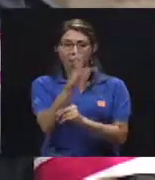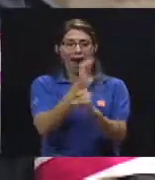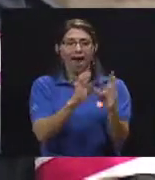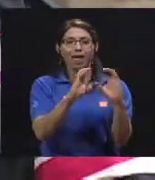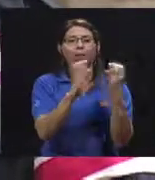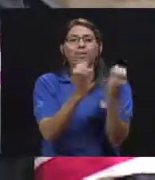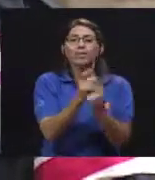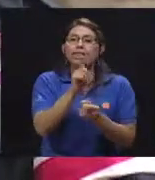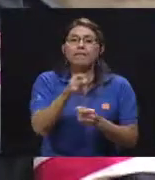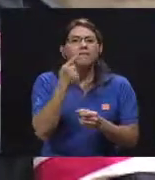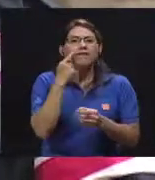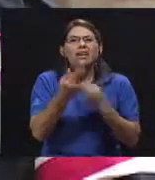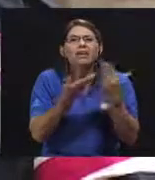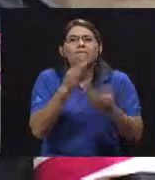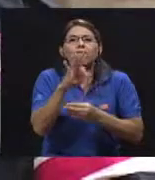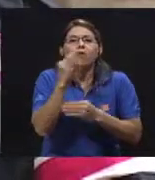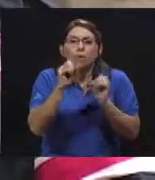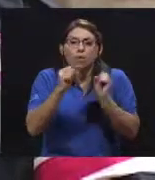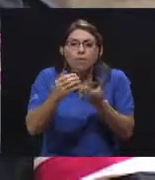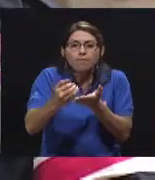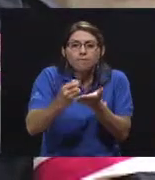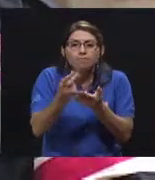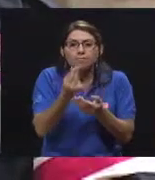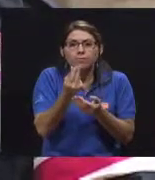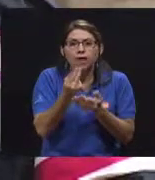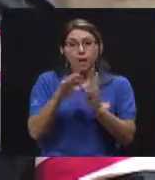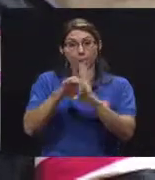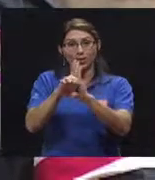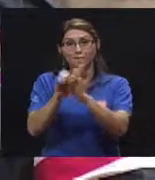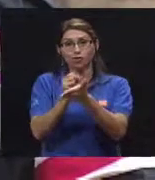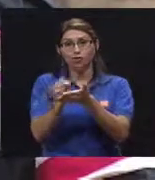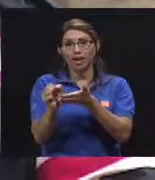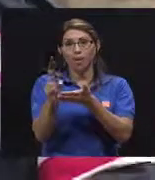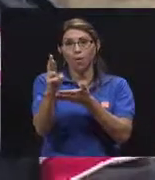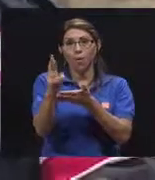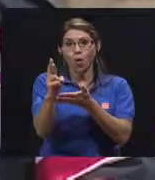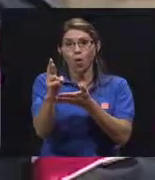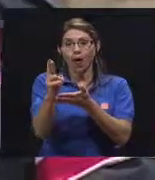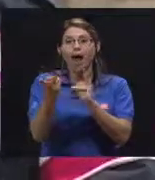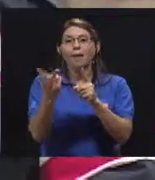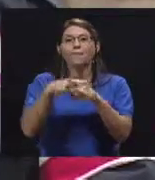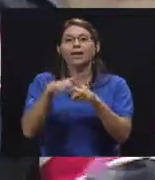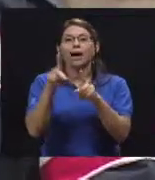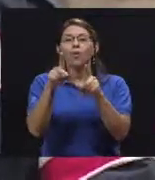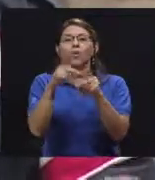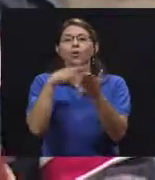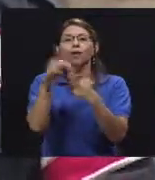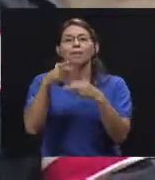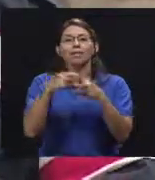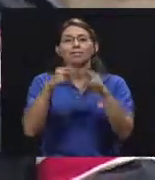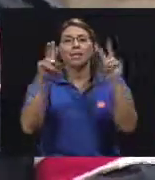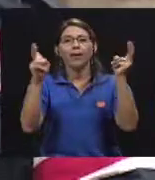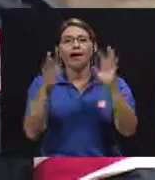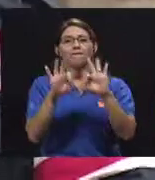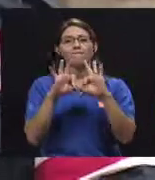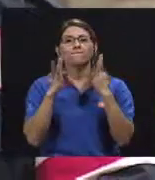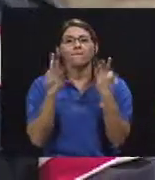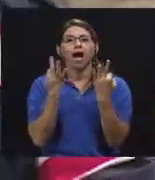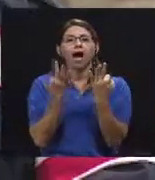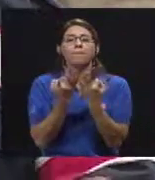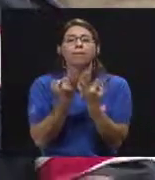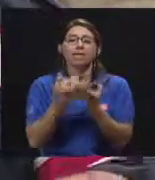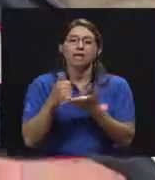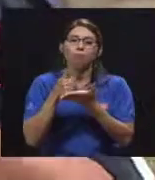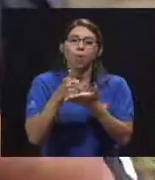Podríamos mencionar algunos como San Ramón, que fue el primer comité en el país que aplica el programa Familias Contribuyentes. Este programa, ¿qué es lo que significa?